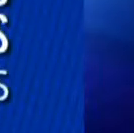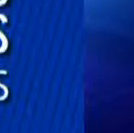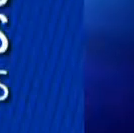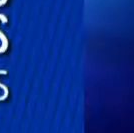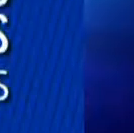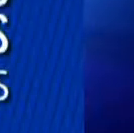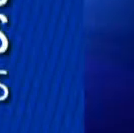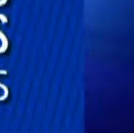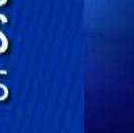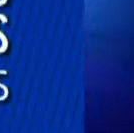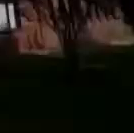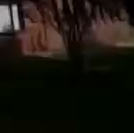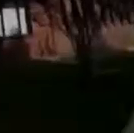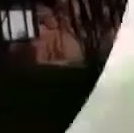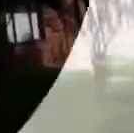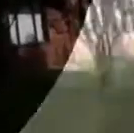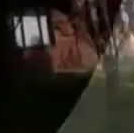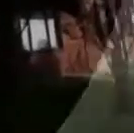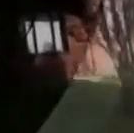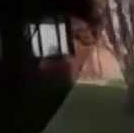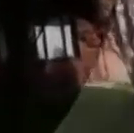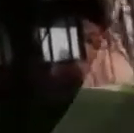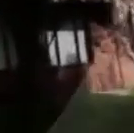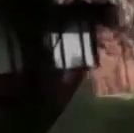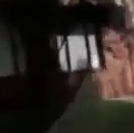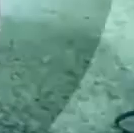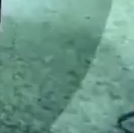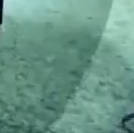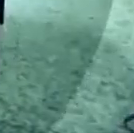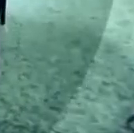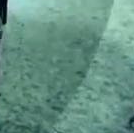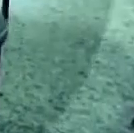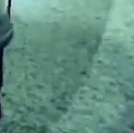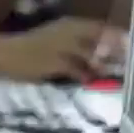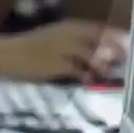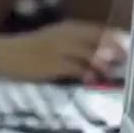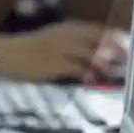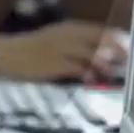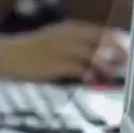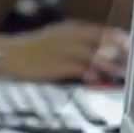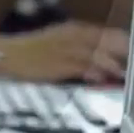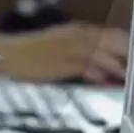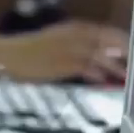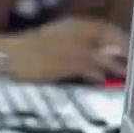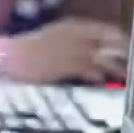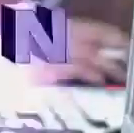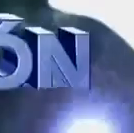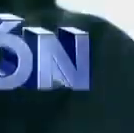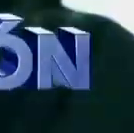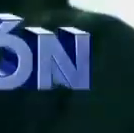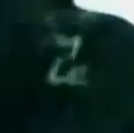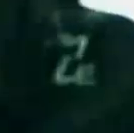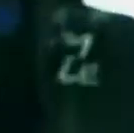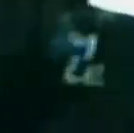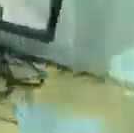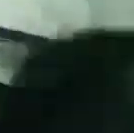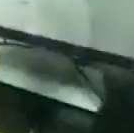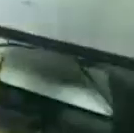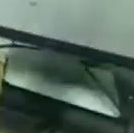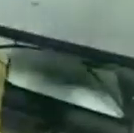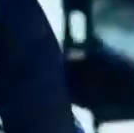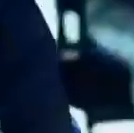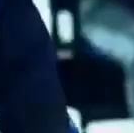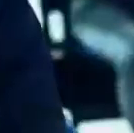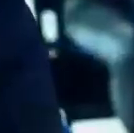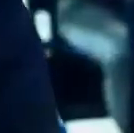recursos públicos. Escuela de Alto Gobierno, 17 años, contribuyendo a la formación, actualización